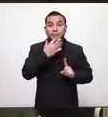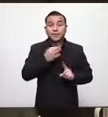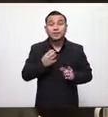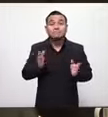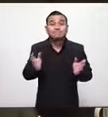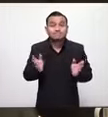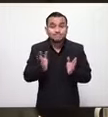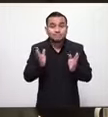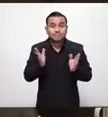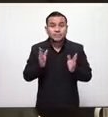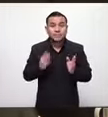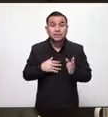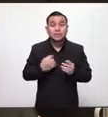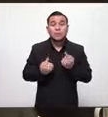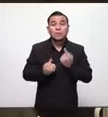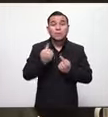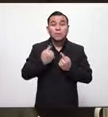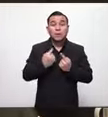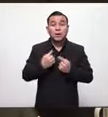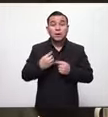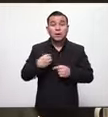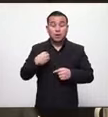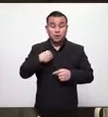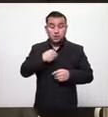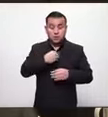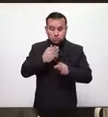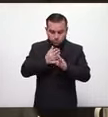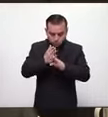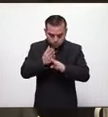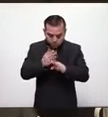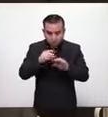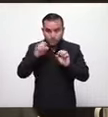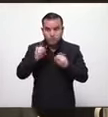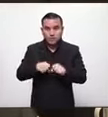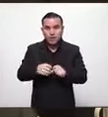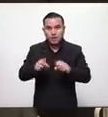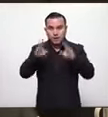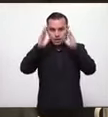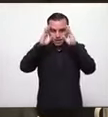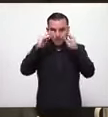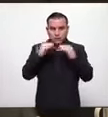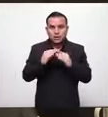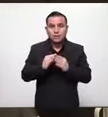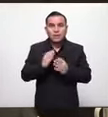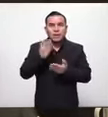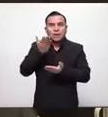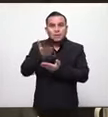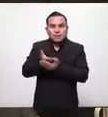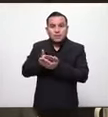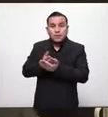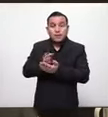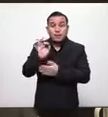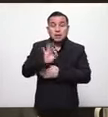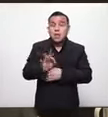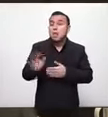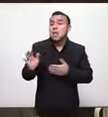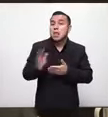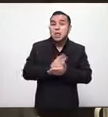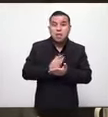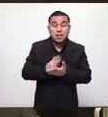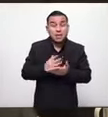intención de que la parte médica técnica fuera escuchada y tomada en cuenta pero no fue así